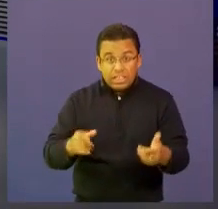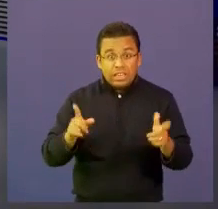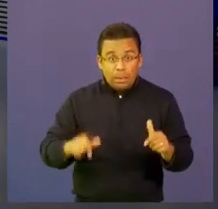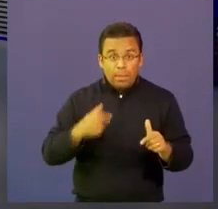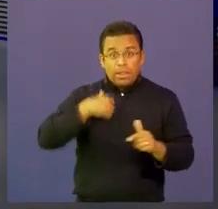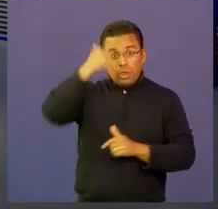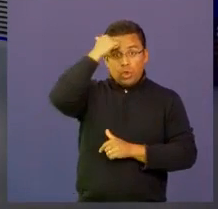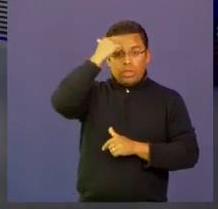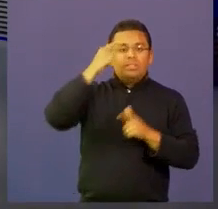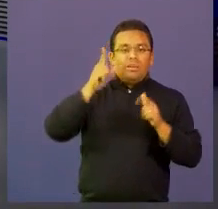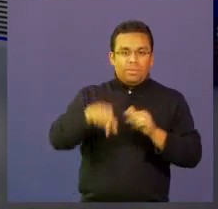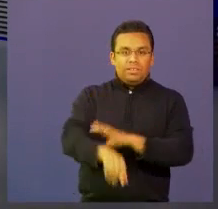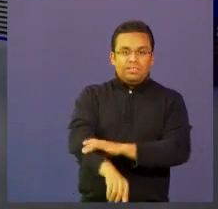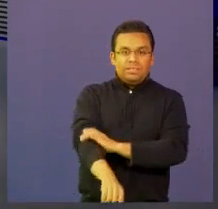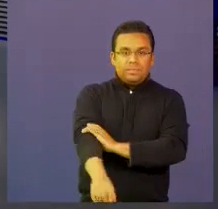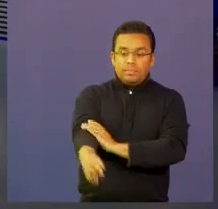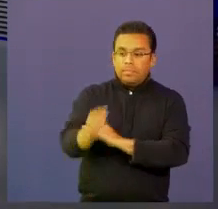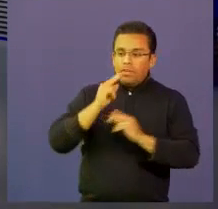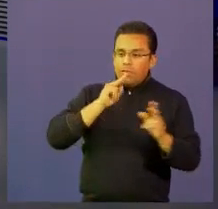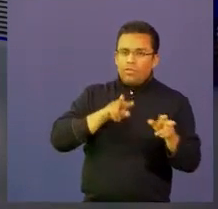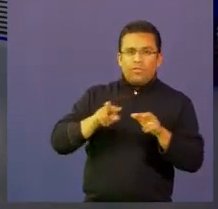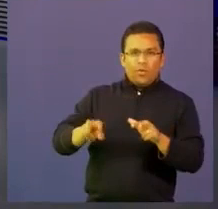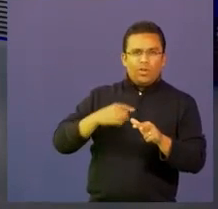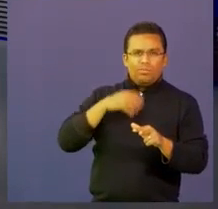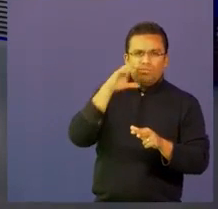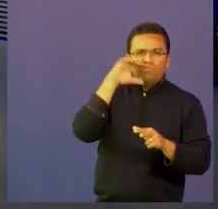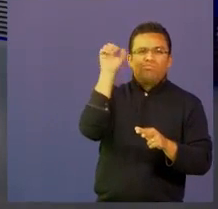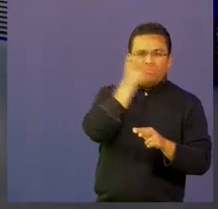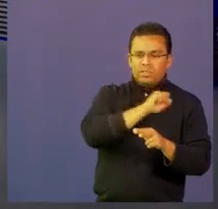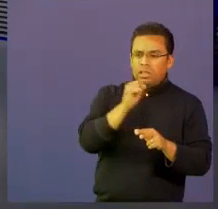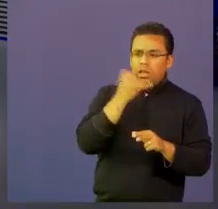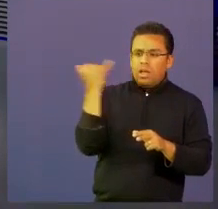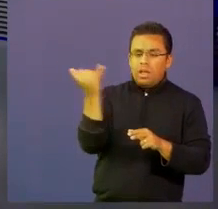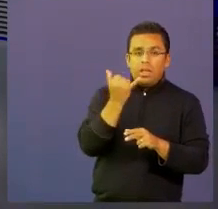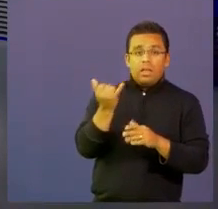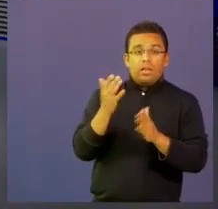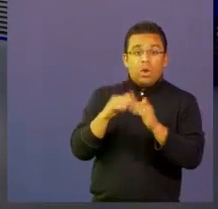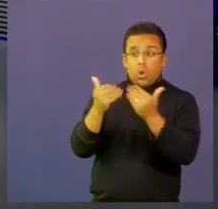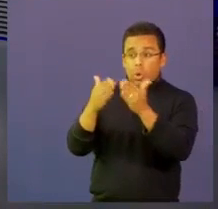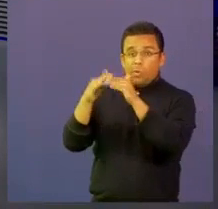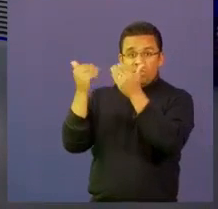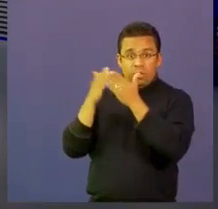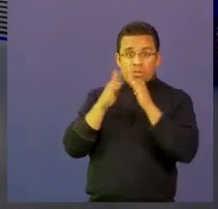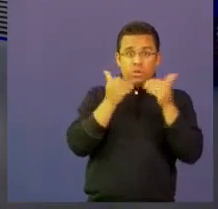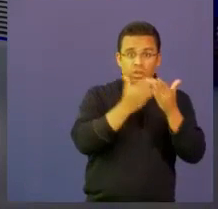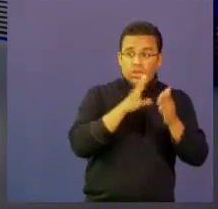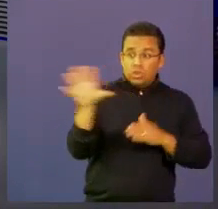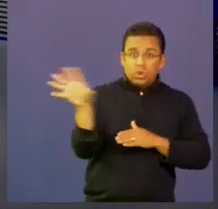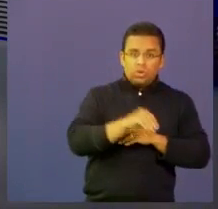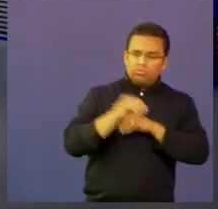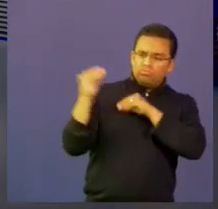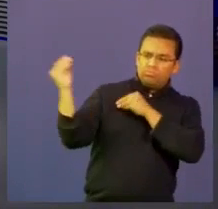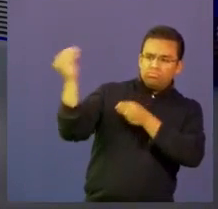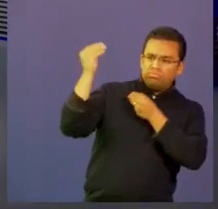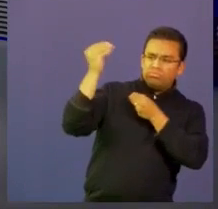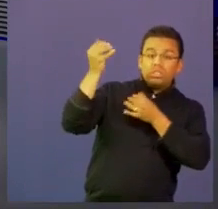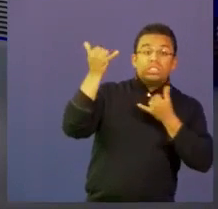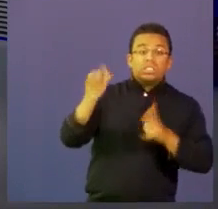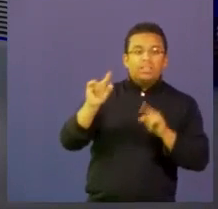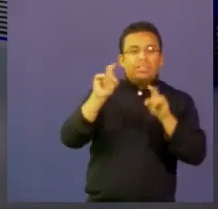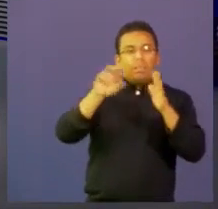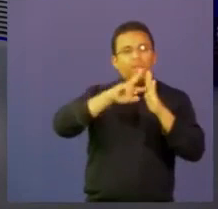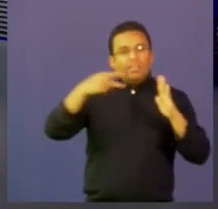encontrar los CLIC. Nos hemos dado cuenta que en muchas instituciones están los docentes formados en uso de herramientas